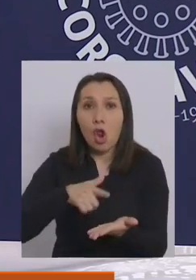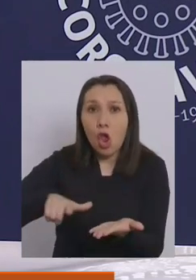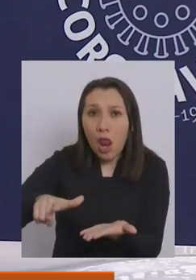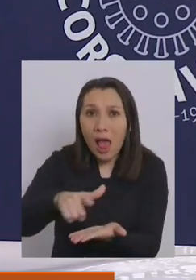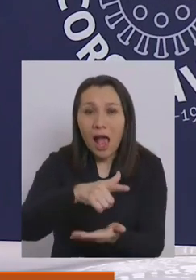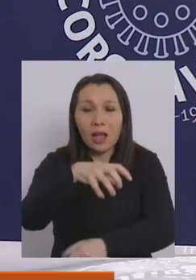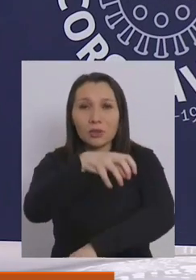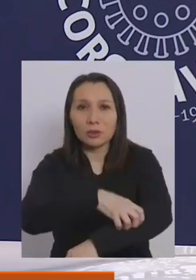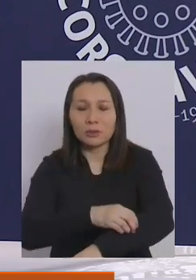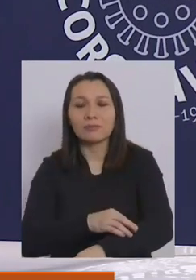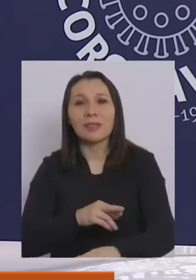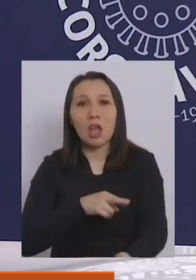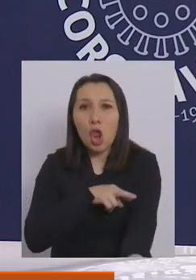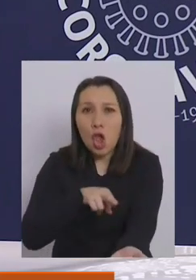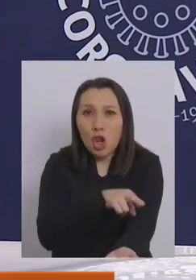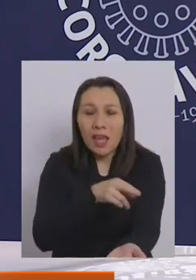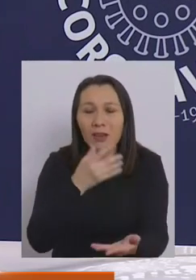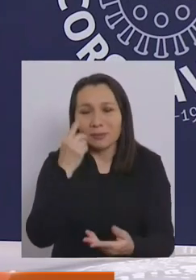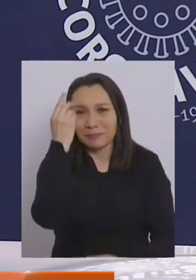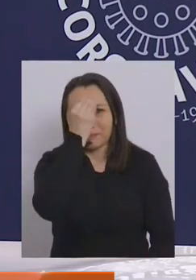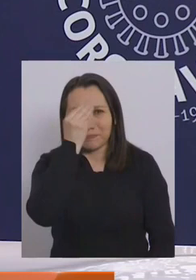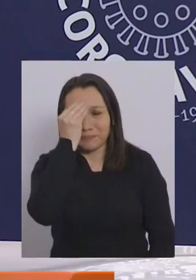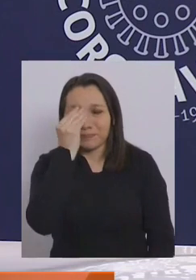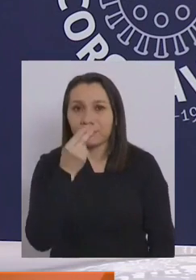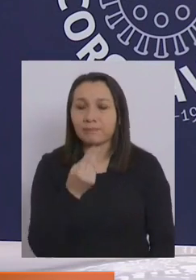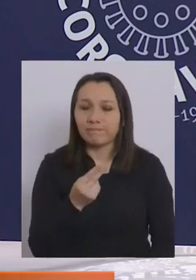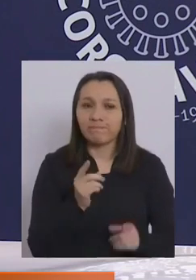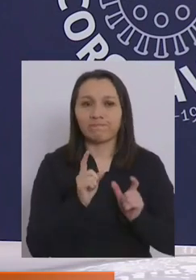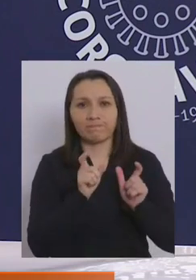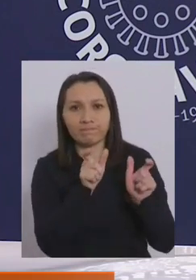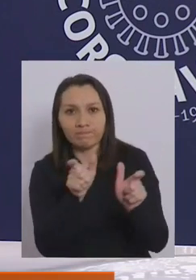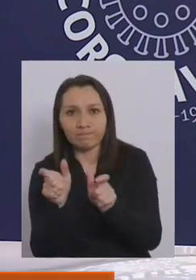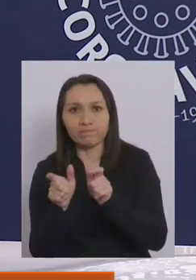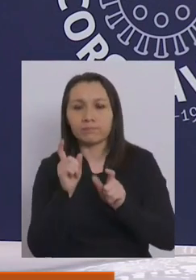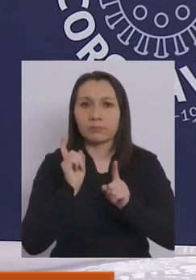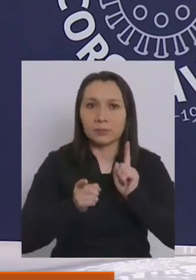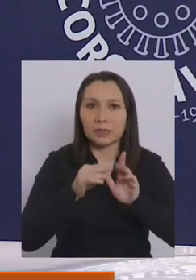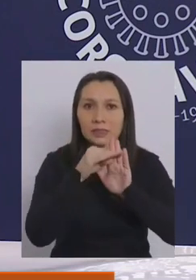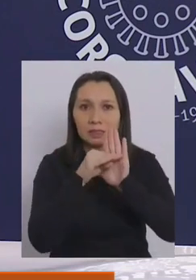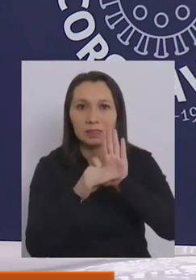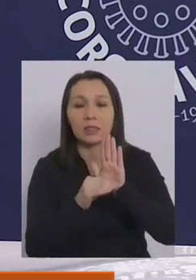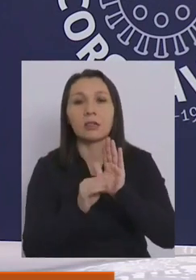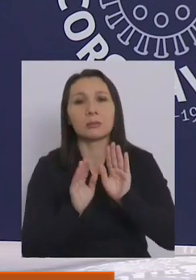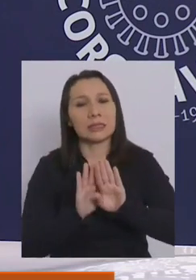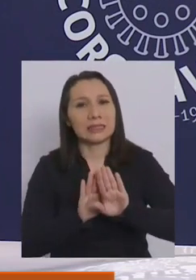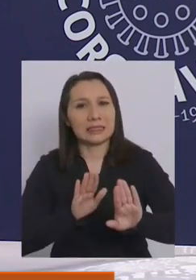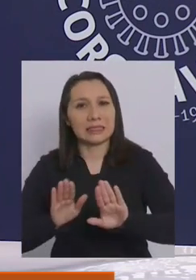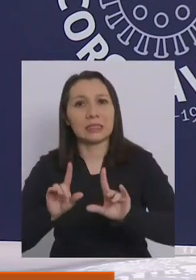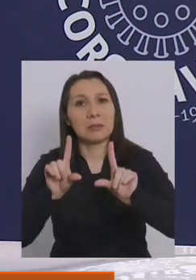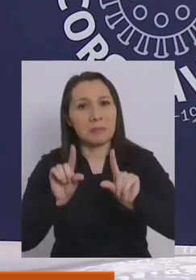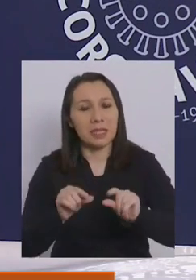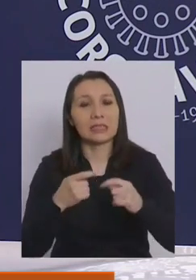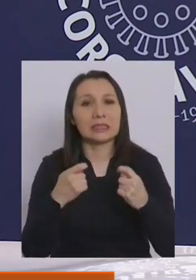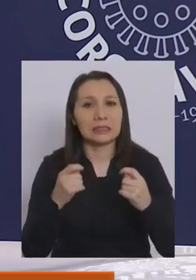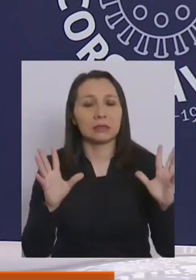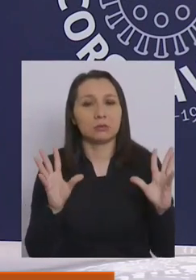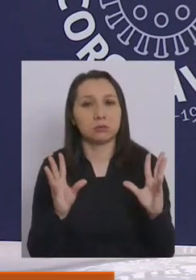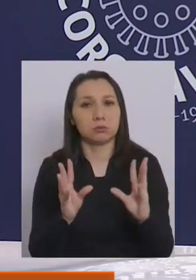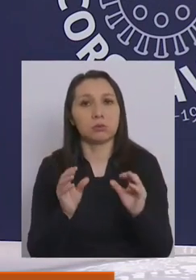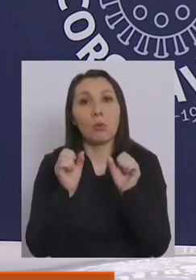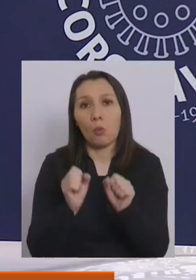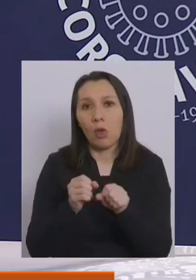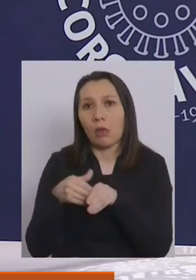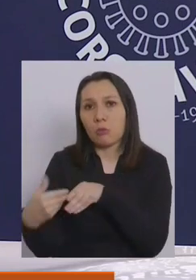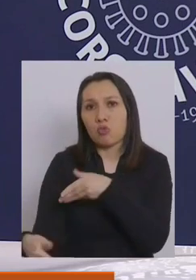preocupa la región de los ríos, donde se han ido tomando medidas para poder evitar y disminuir la posibilidad